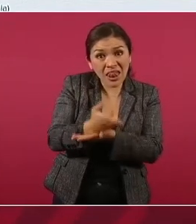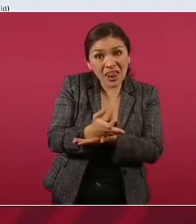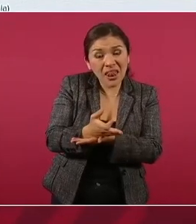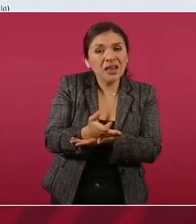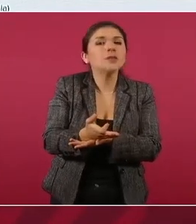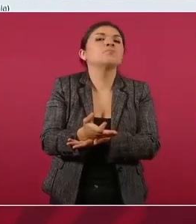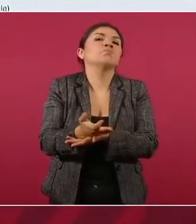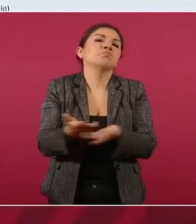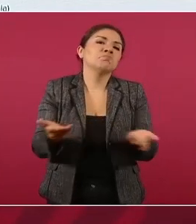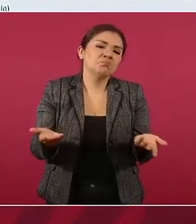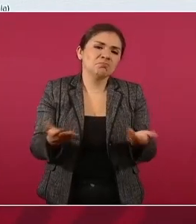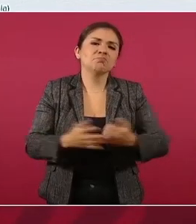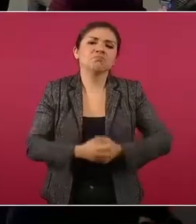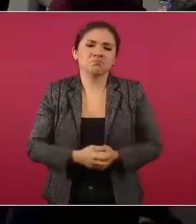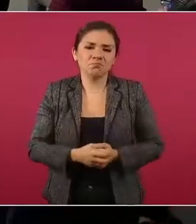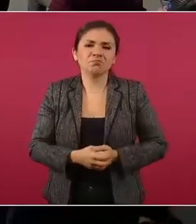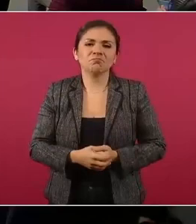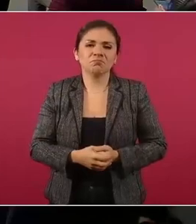sí,